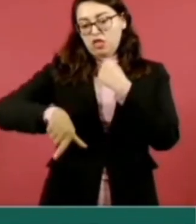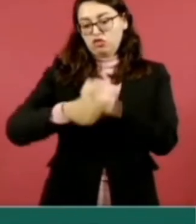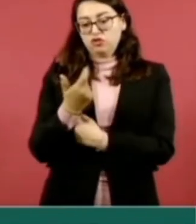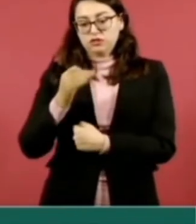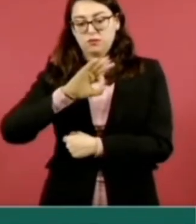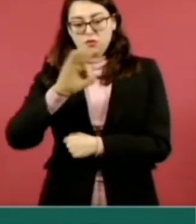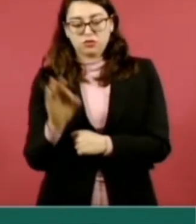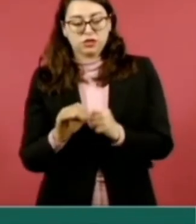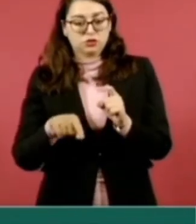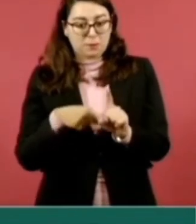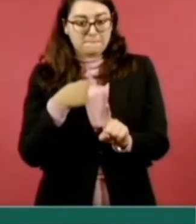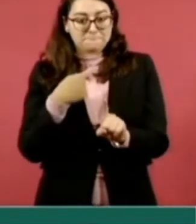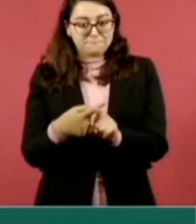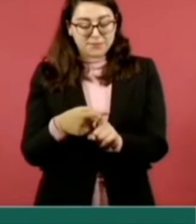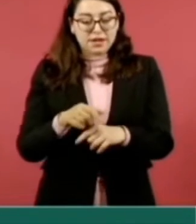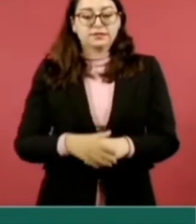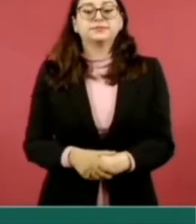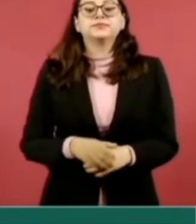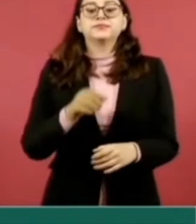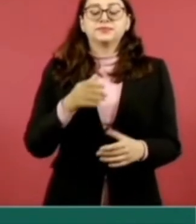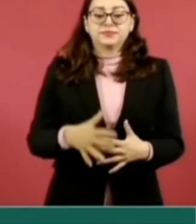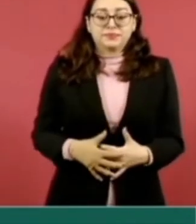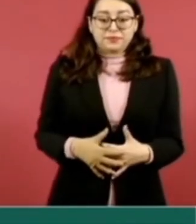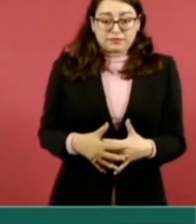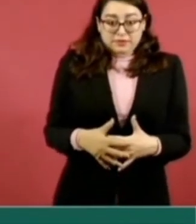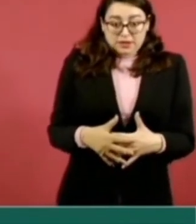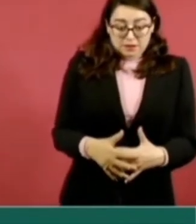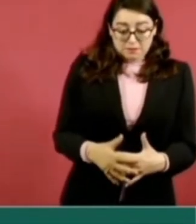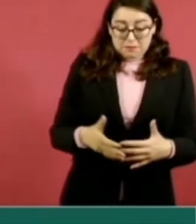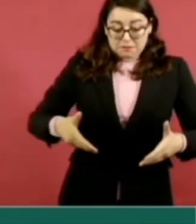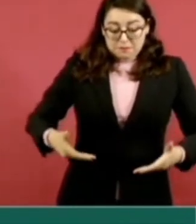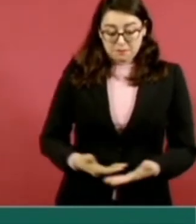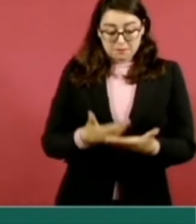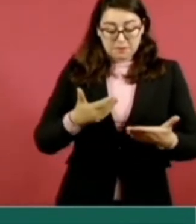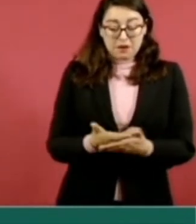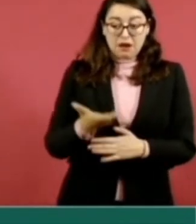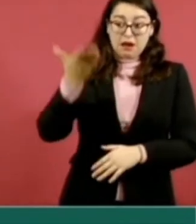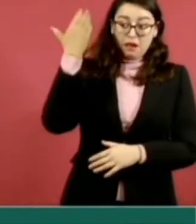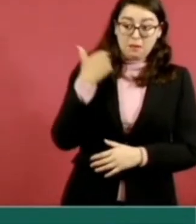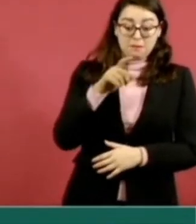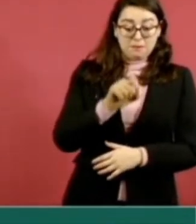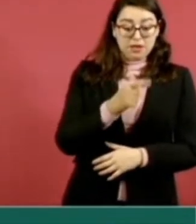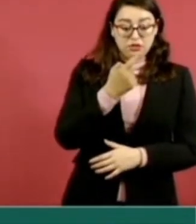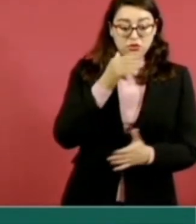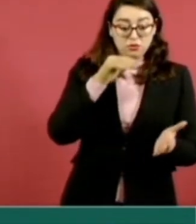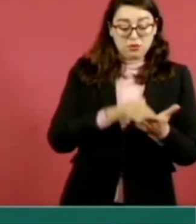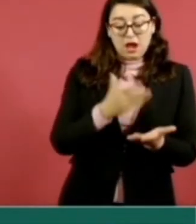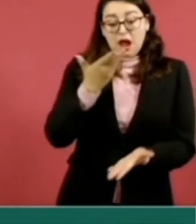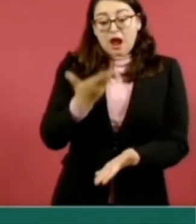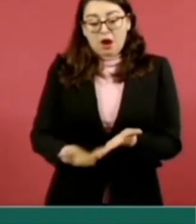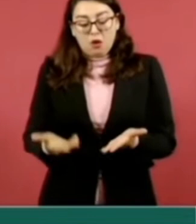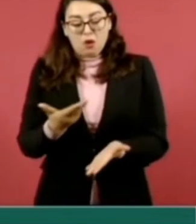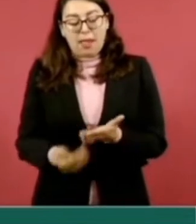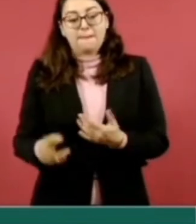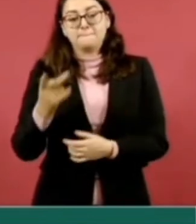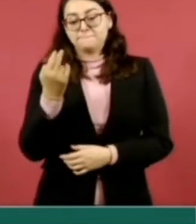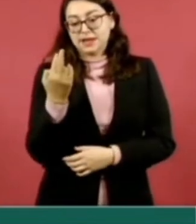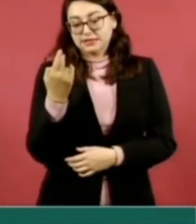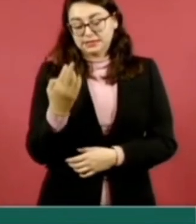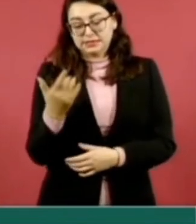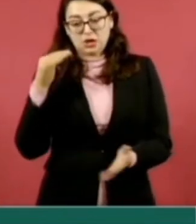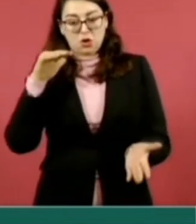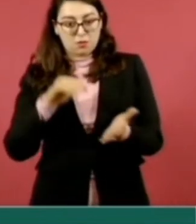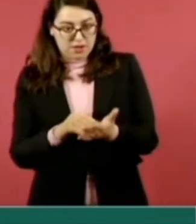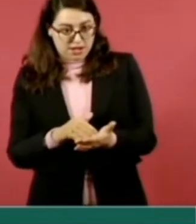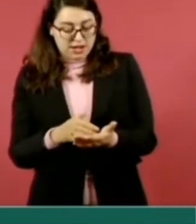realizadas. También el número de partos ha crecido de 21 mil 402 a 25 mil 682.